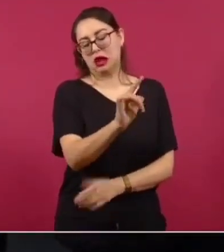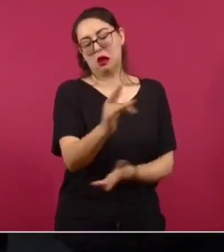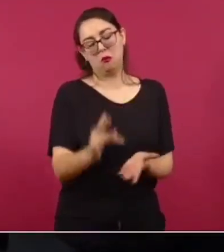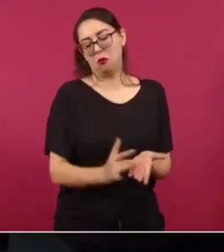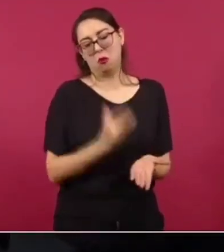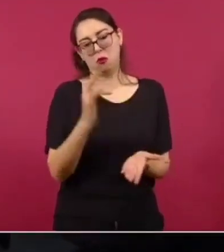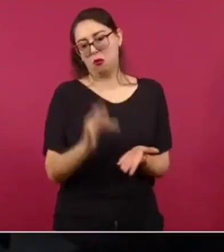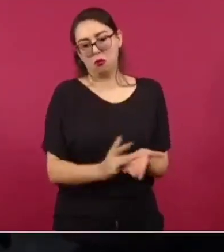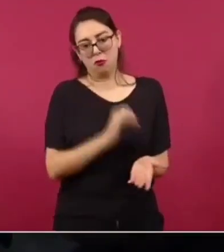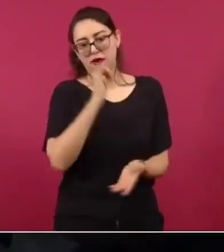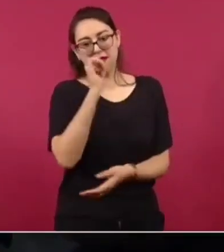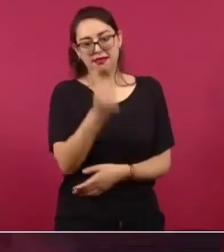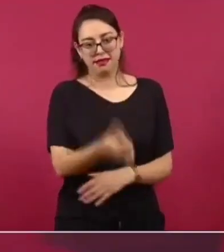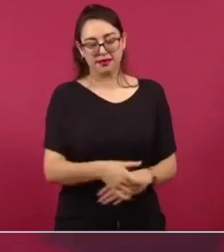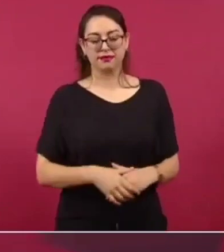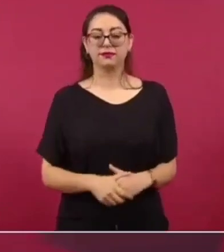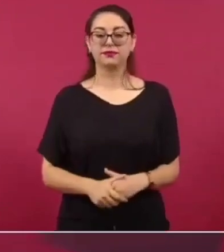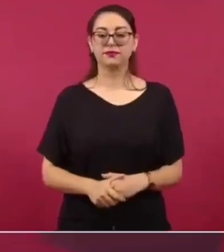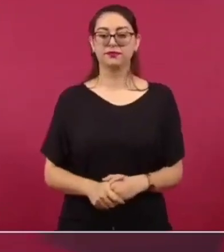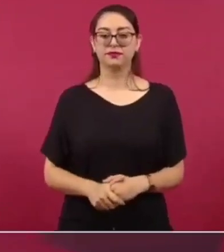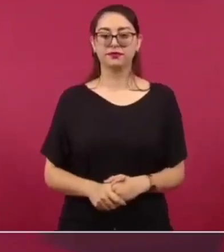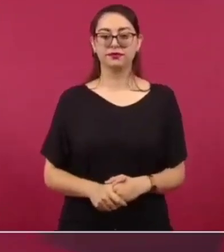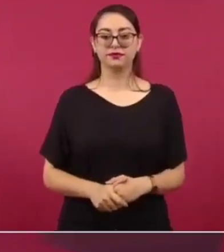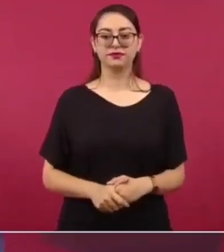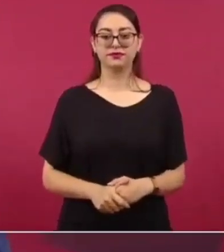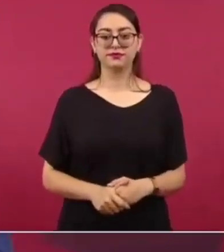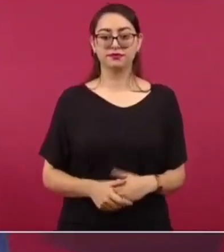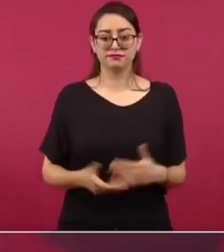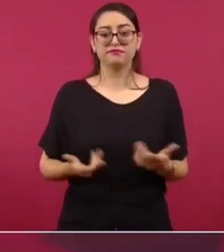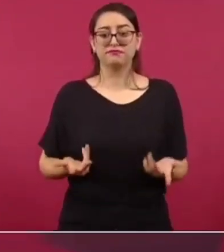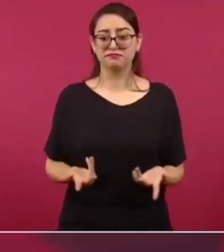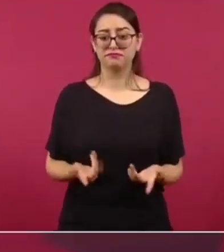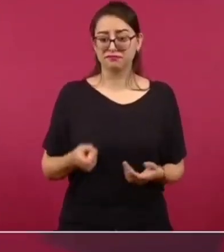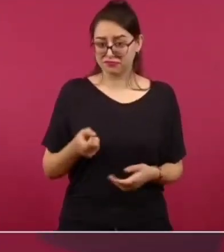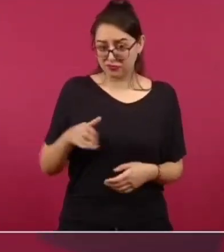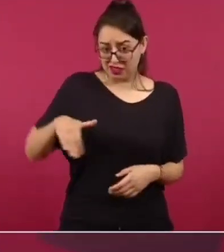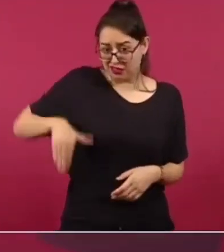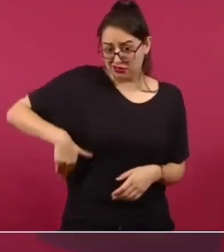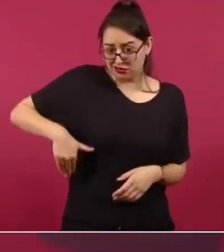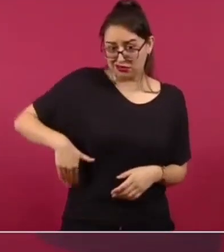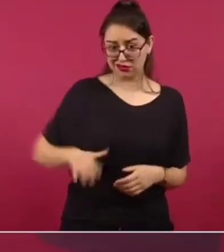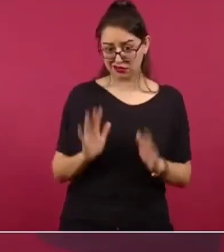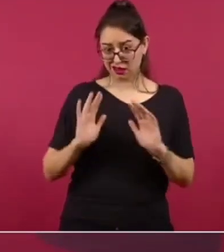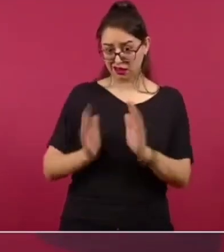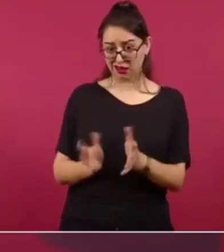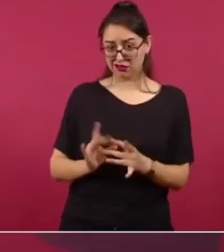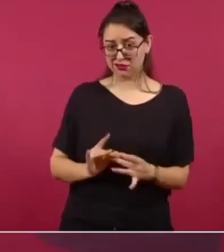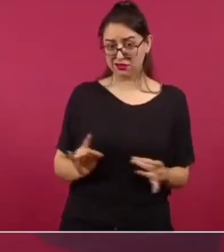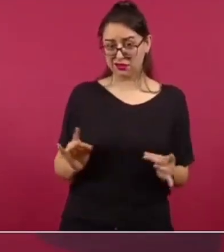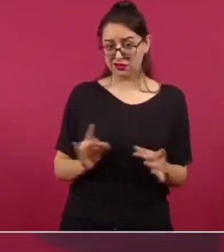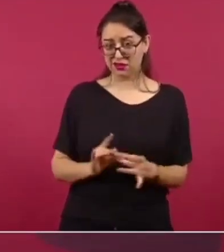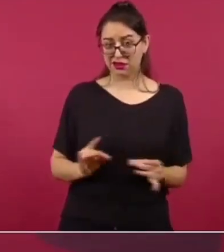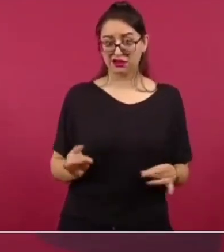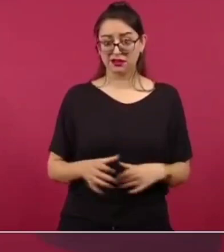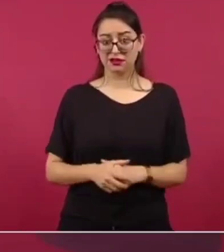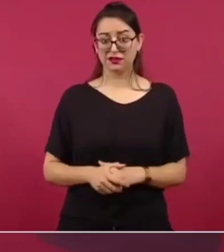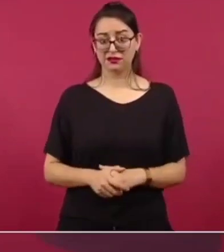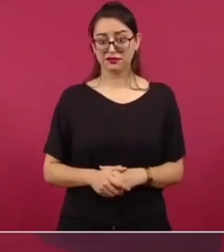meses. En primera instancia. Pues eso es a lo que hice referencia, es que